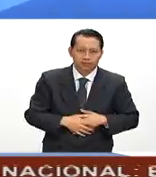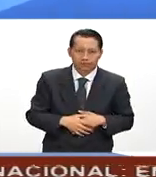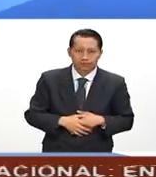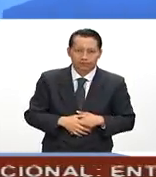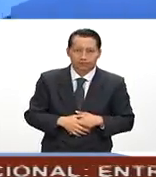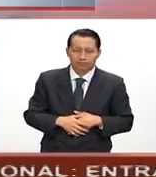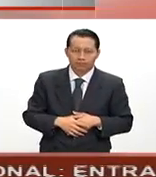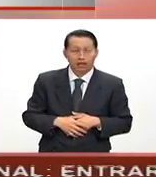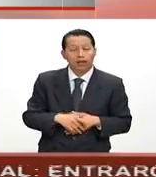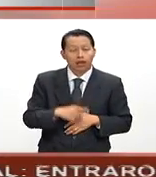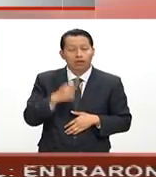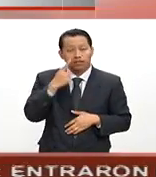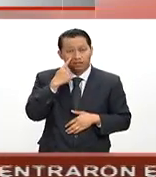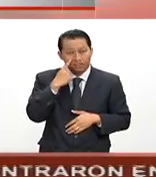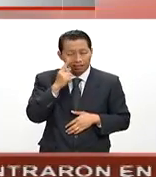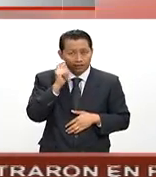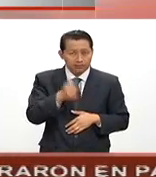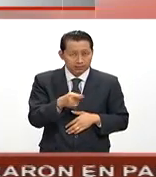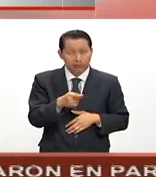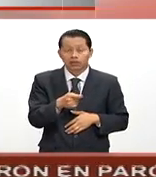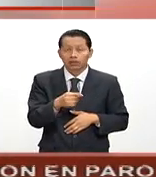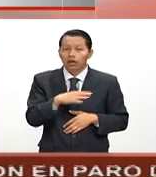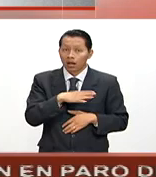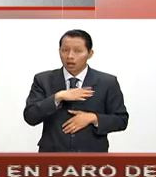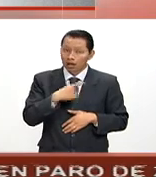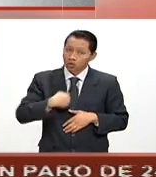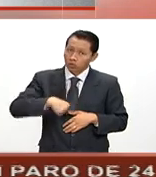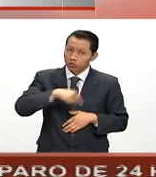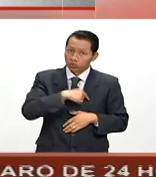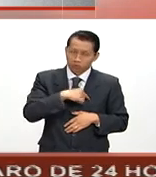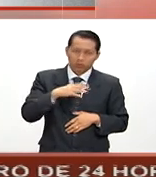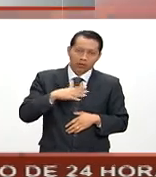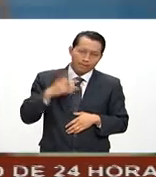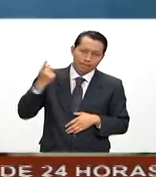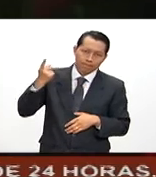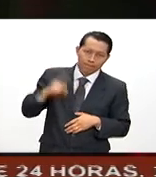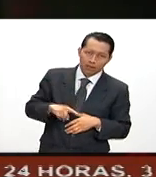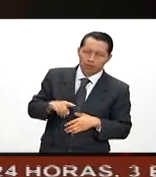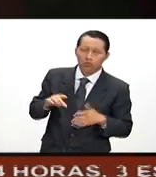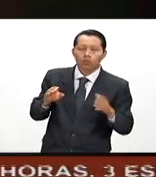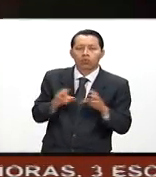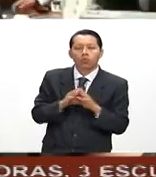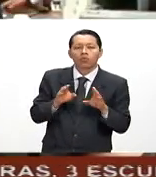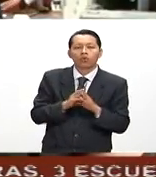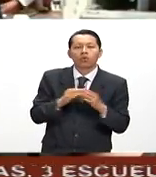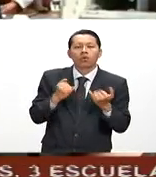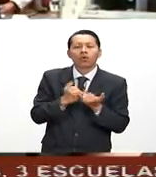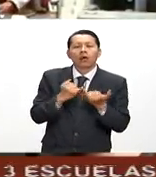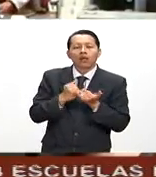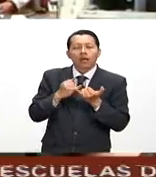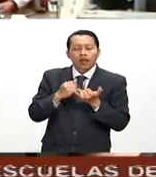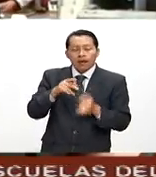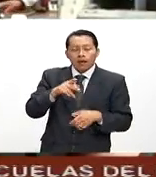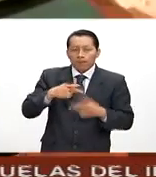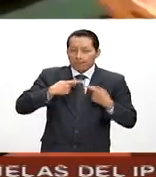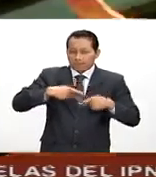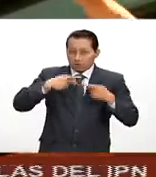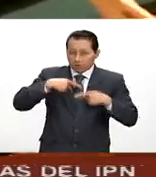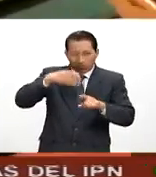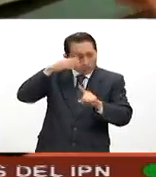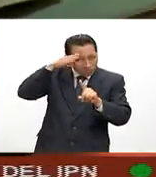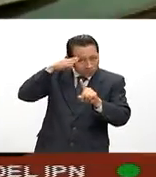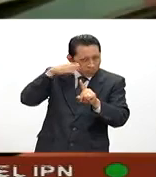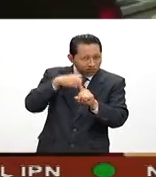Fíjate que aquí nosotros por el propio mandato que tenemos y la población objetivo a la que estamos orientados,